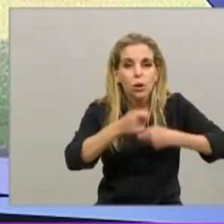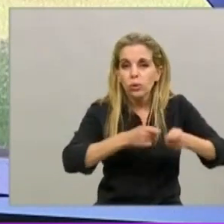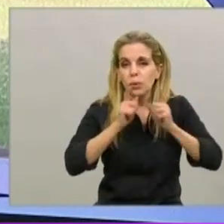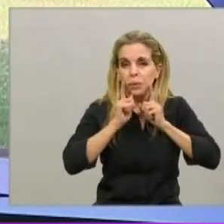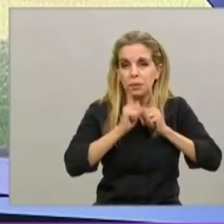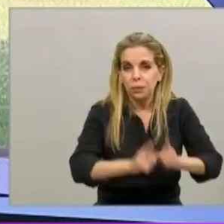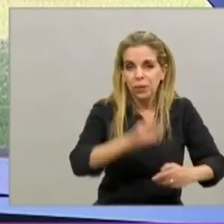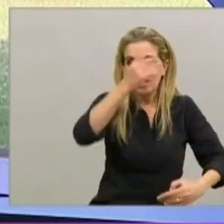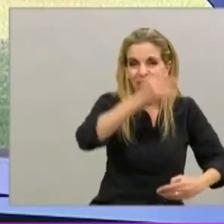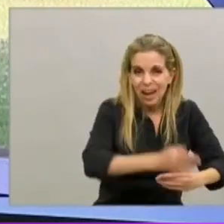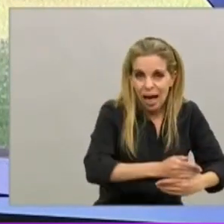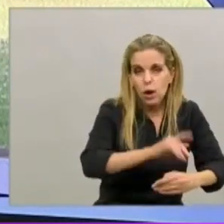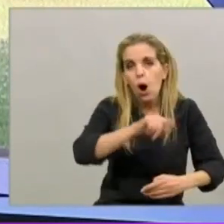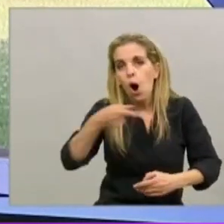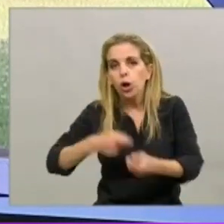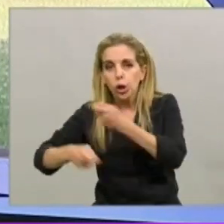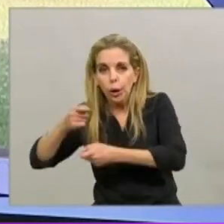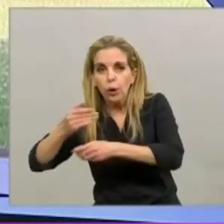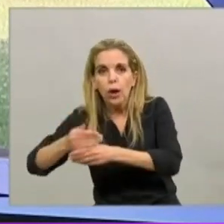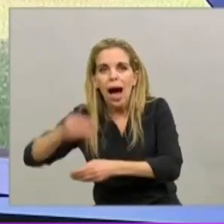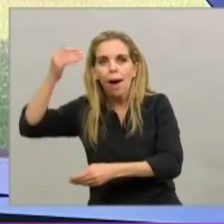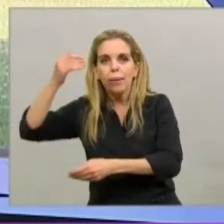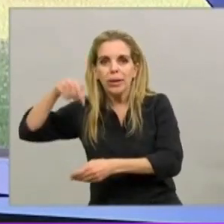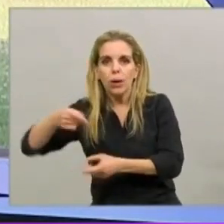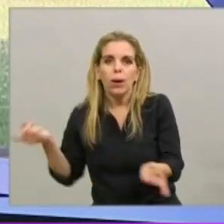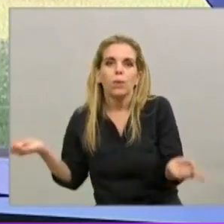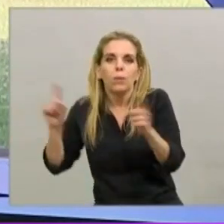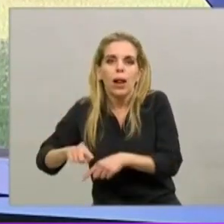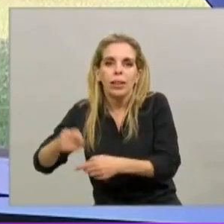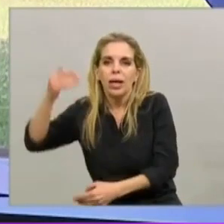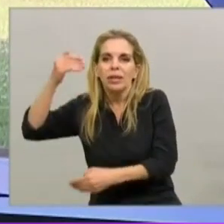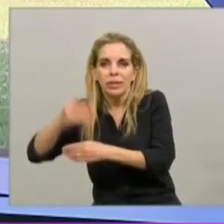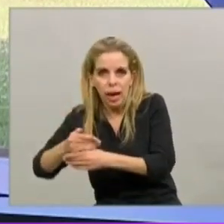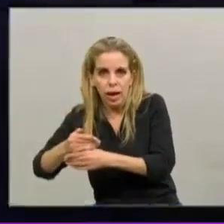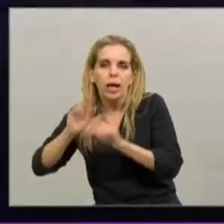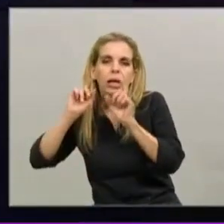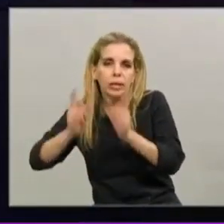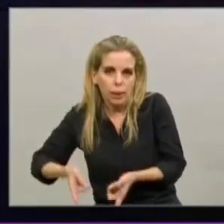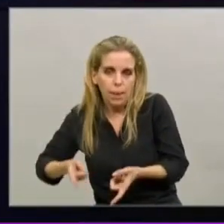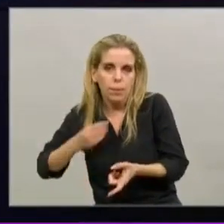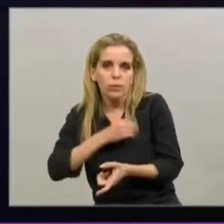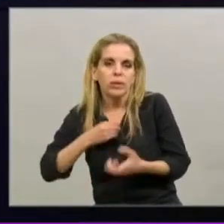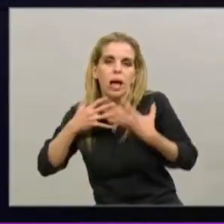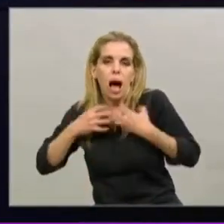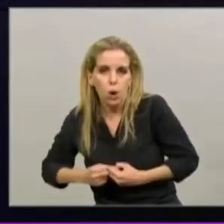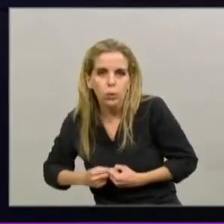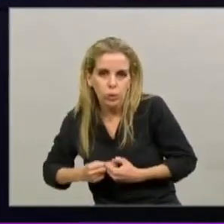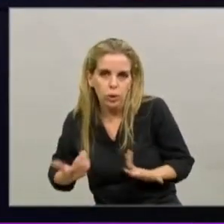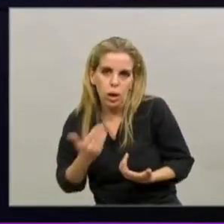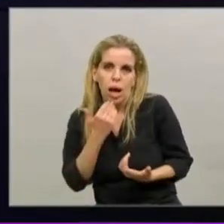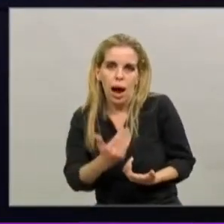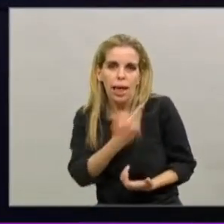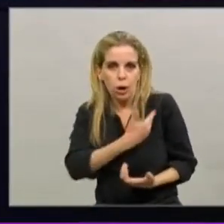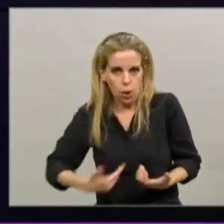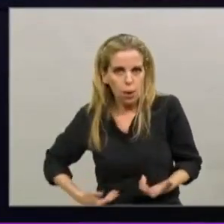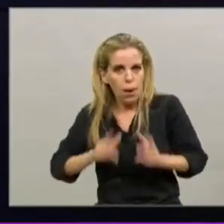estos 17 días ahora volver a cerrar. Es muy duro, es angustiante. Ahí agradezco al apoyo que mencionó recién el Presidente que va a dar el